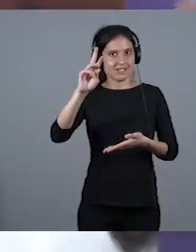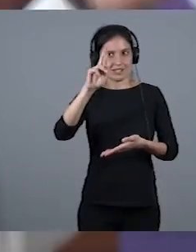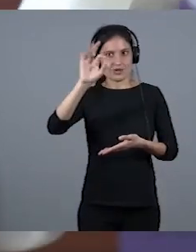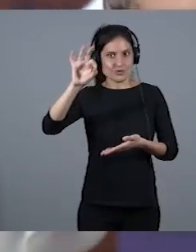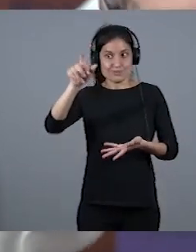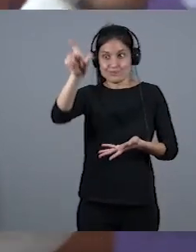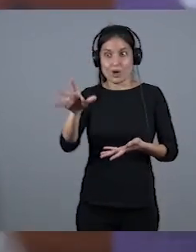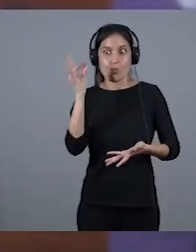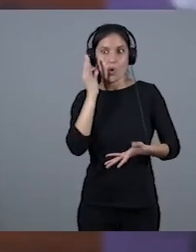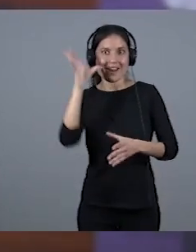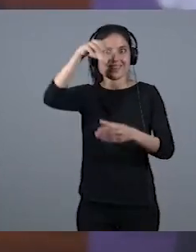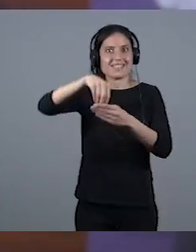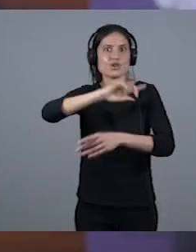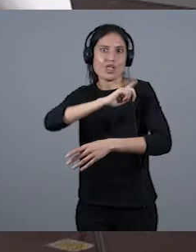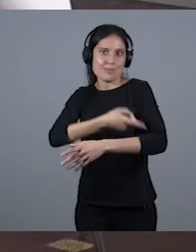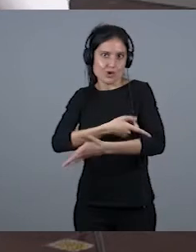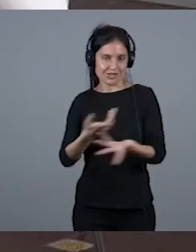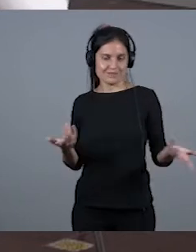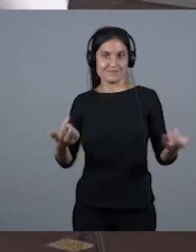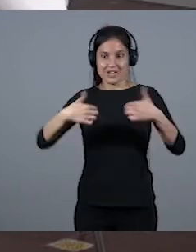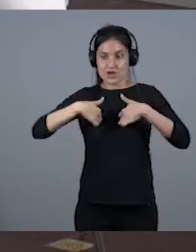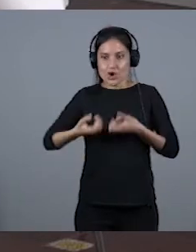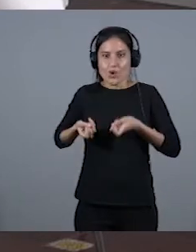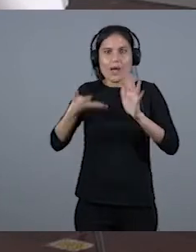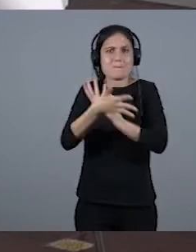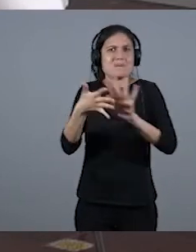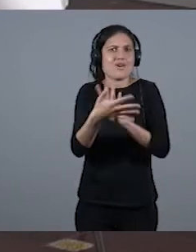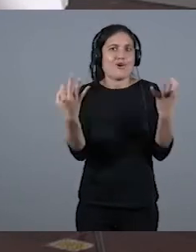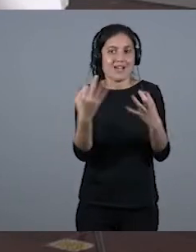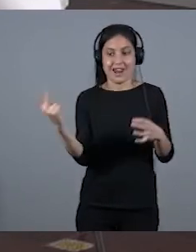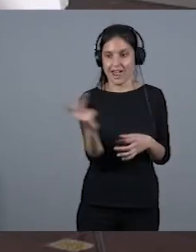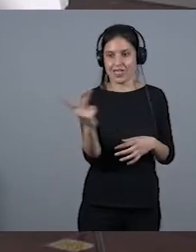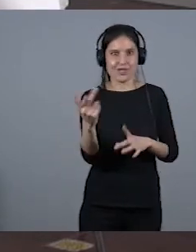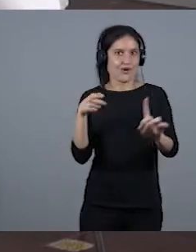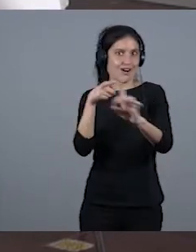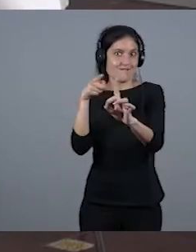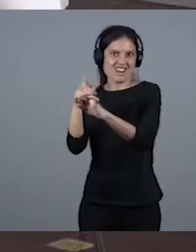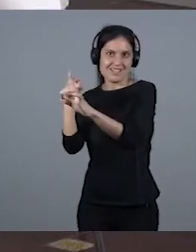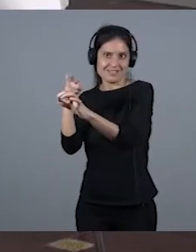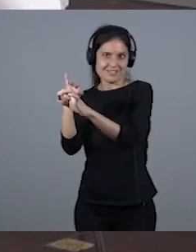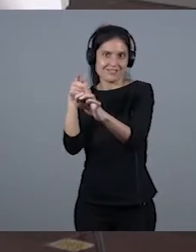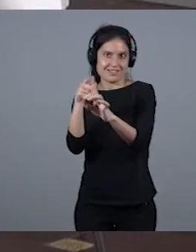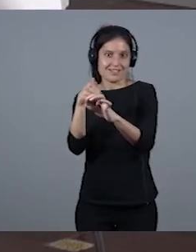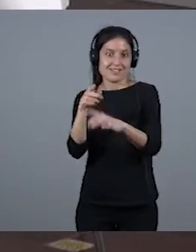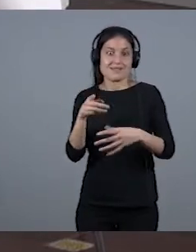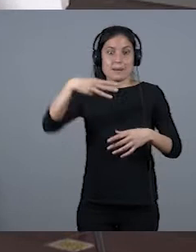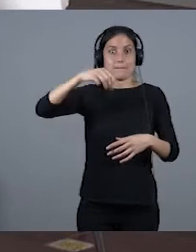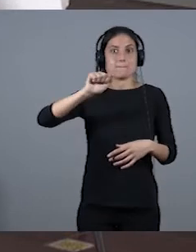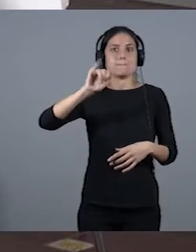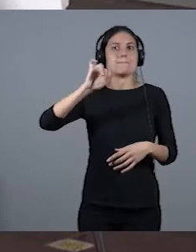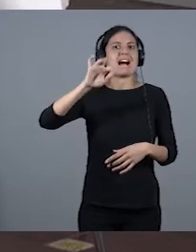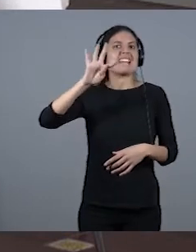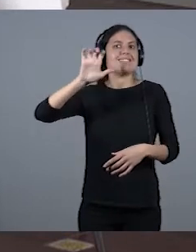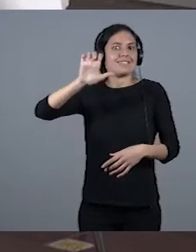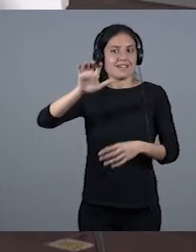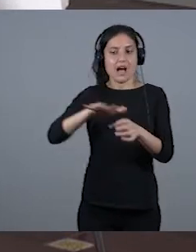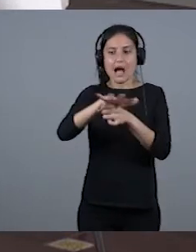les voy a contar, que ustedes han sido punteras en ese mundo, ¿no? O sea, cómo te mueves, Maite, en un mundo deportivo, de